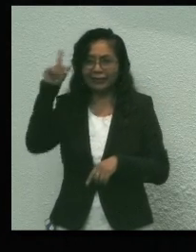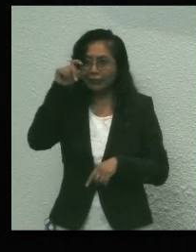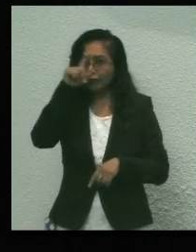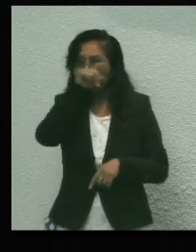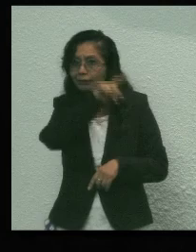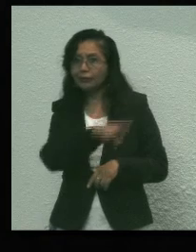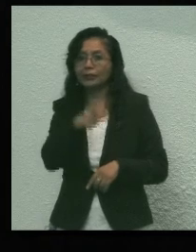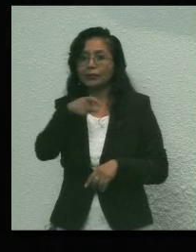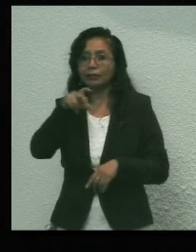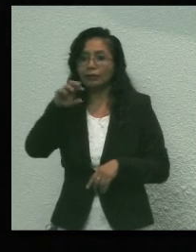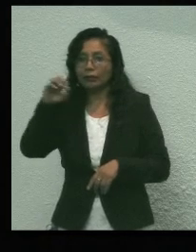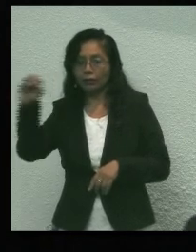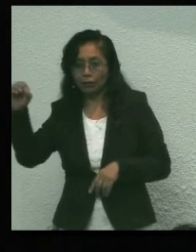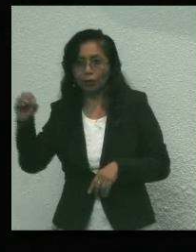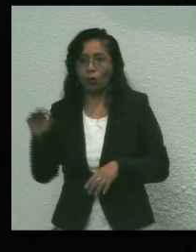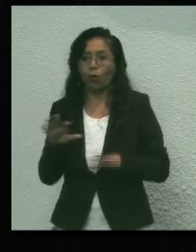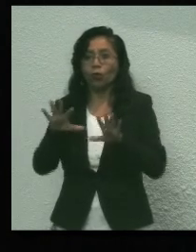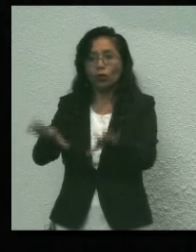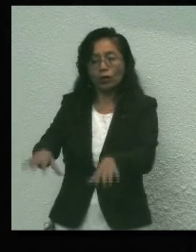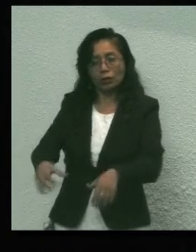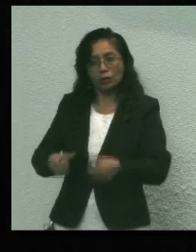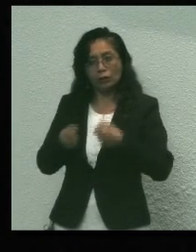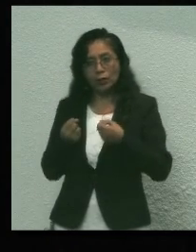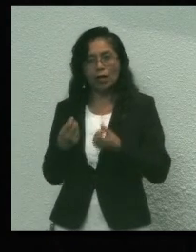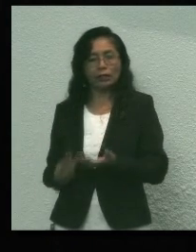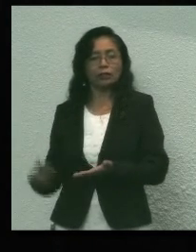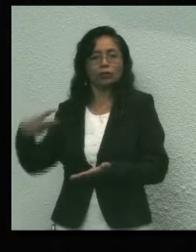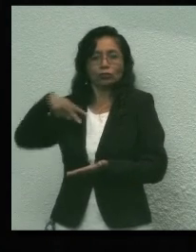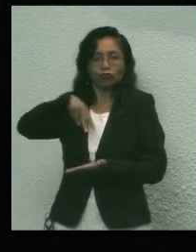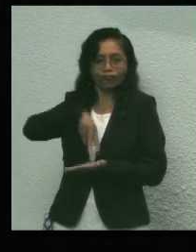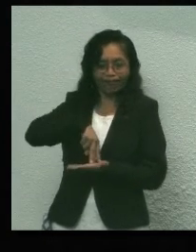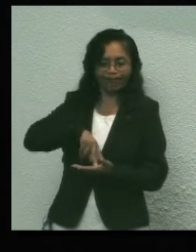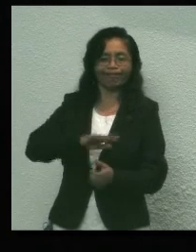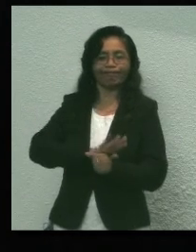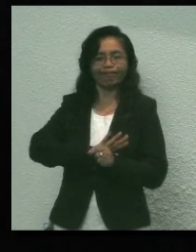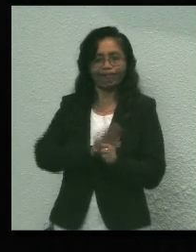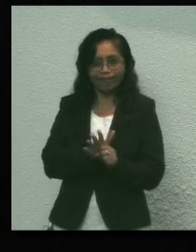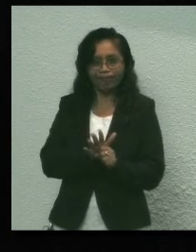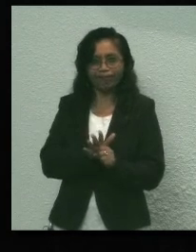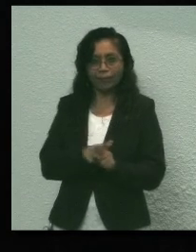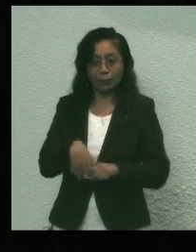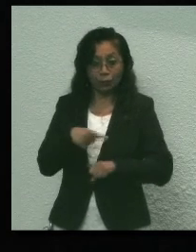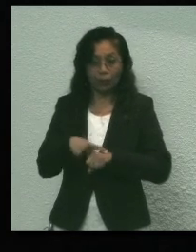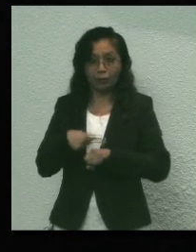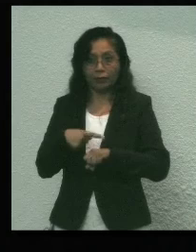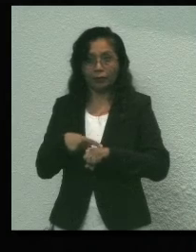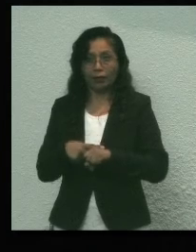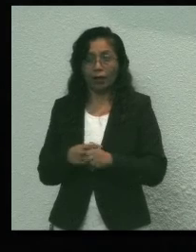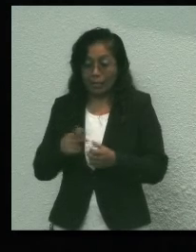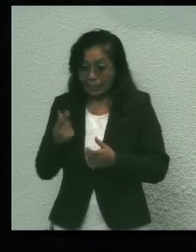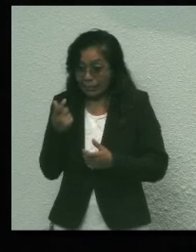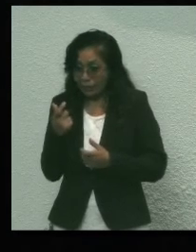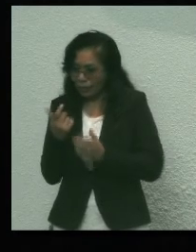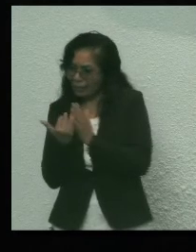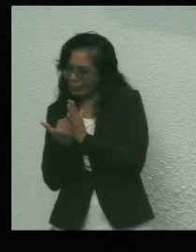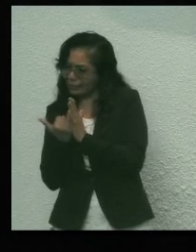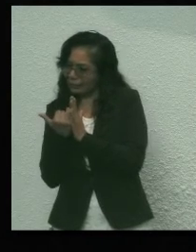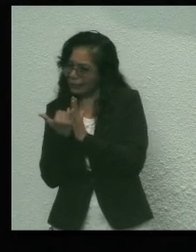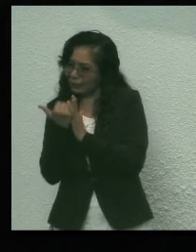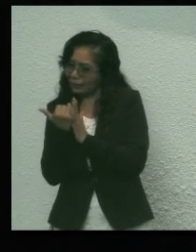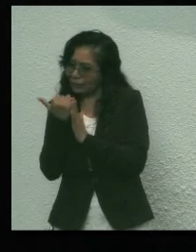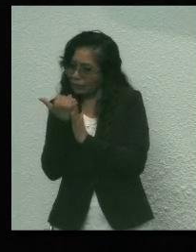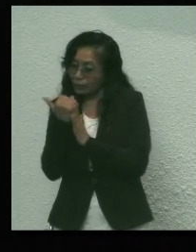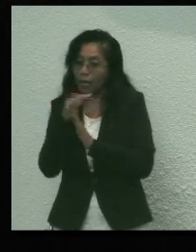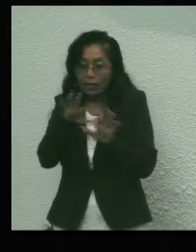Roo, la de recuperarnos aún con la enfermedad. Recuperar el crecimiento económico, recuperar el